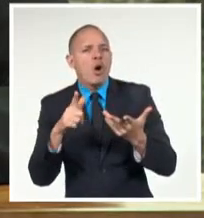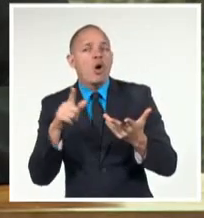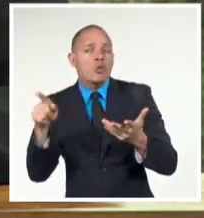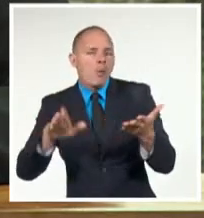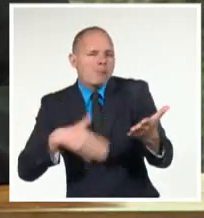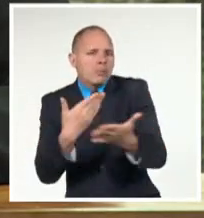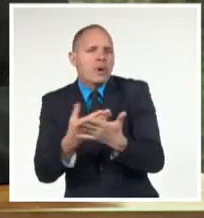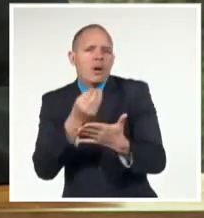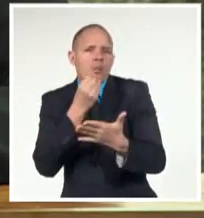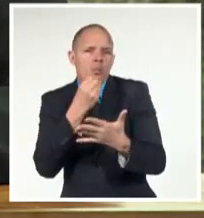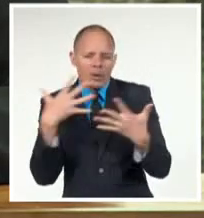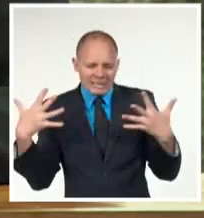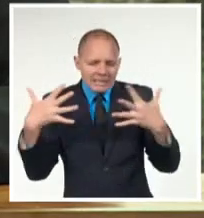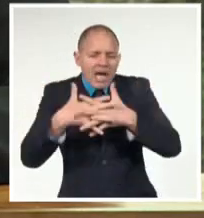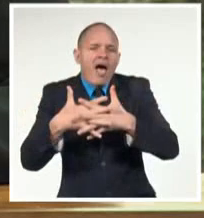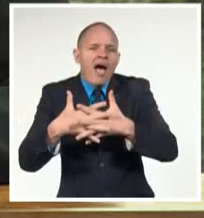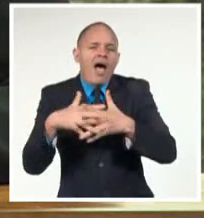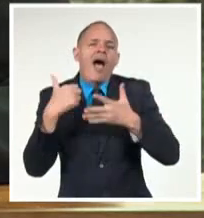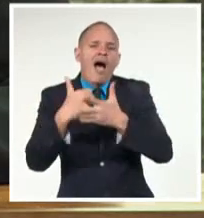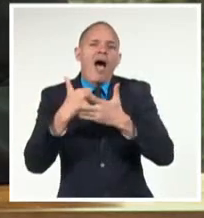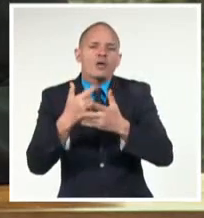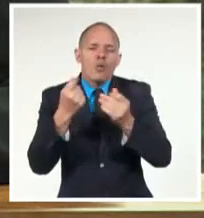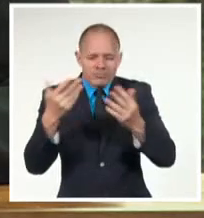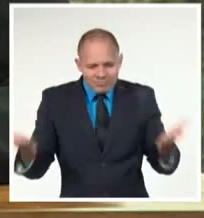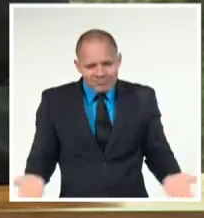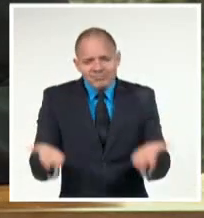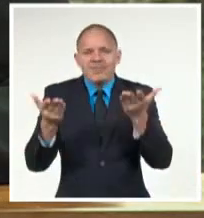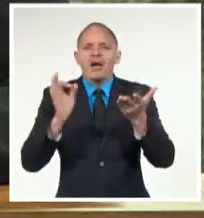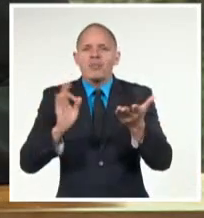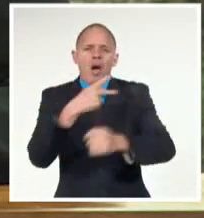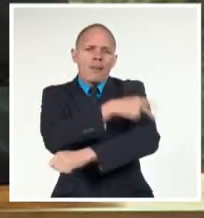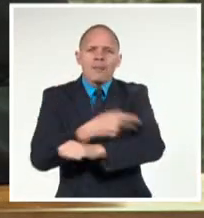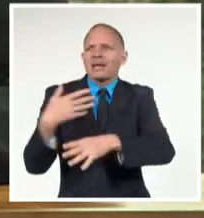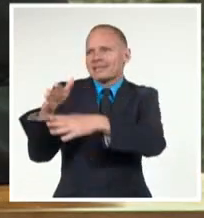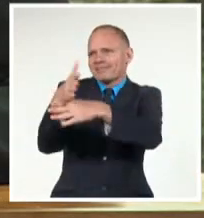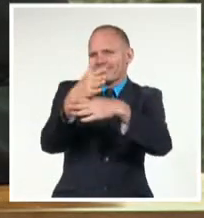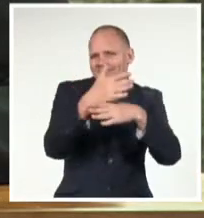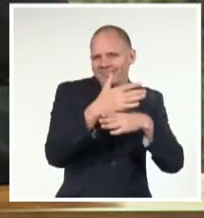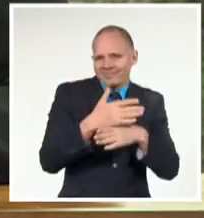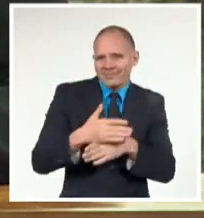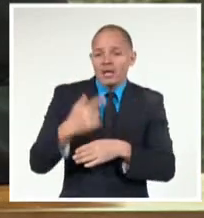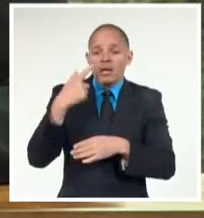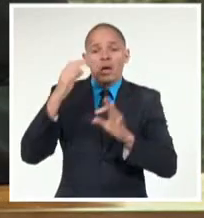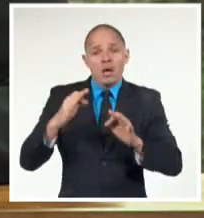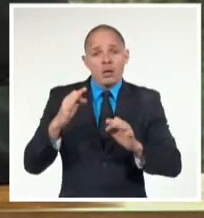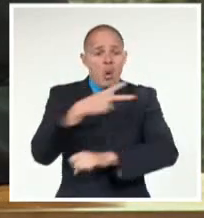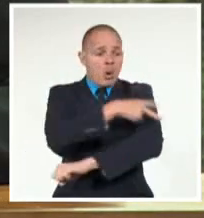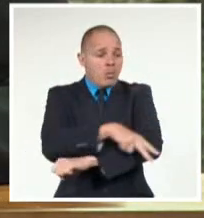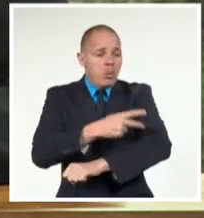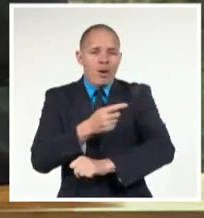y contribuir al desarrollo sostenible de nuestras naciones y a la prosperidad de nuestros pueblos. Muchas gracias.